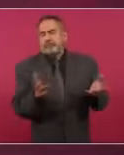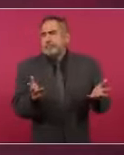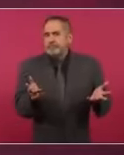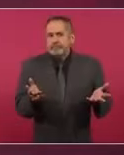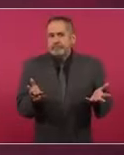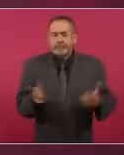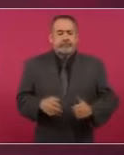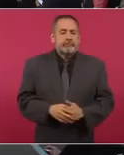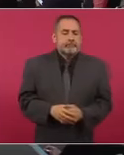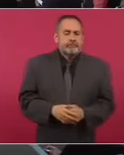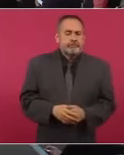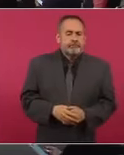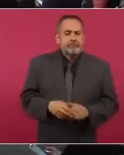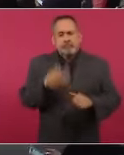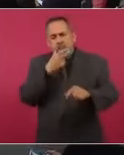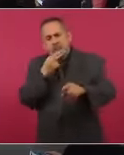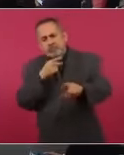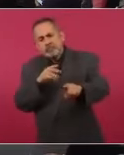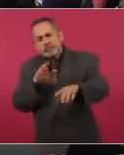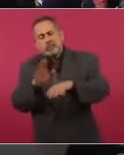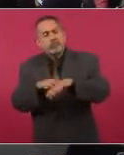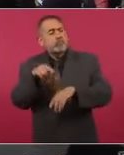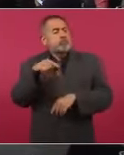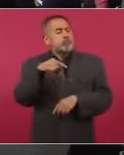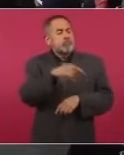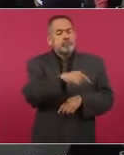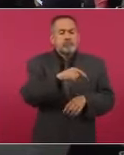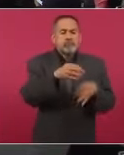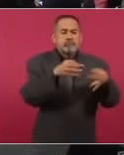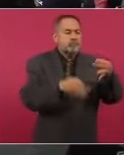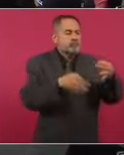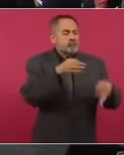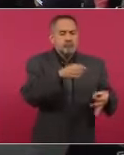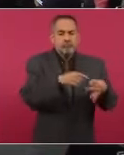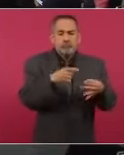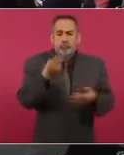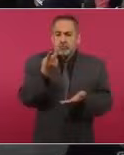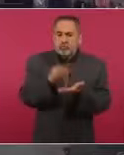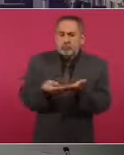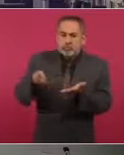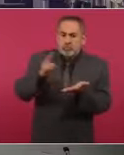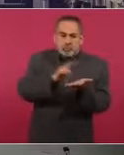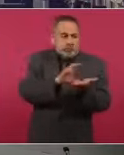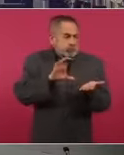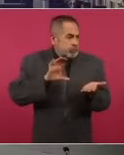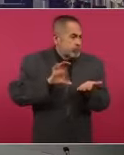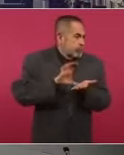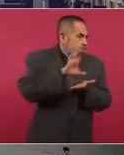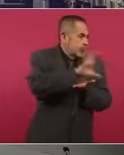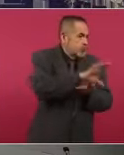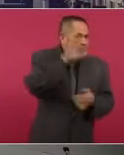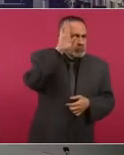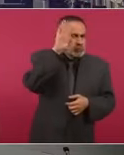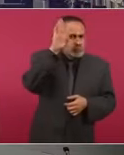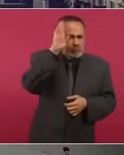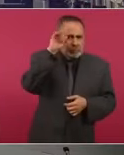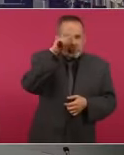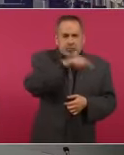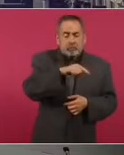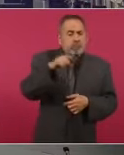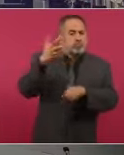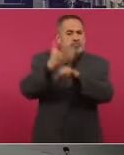El sistema judicial mexicano es dos veces más oneroso que el de los Estados Unidos y mucho más